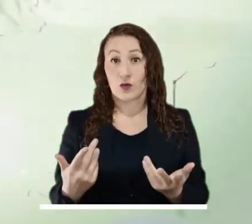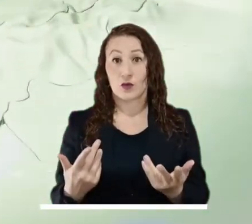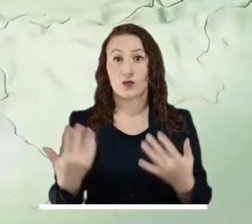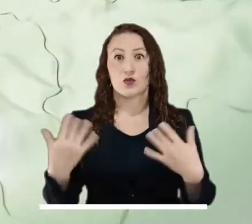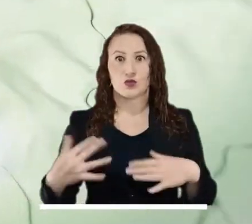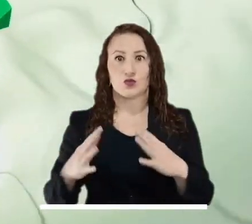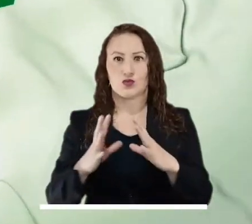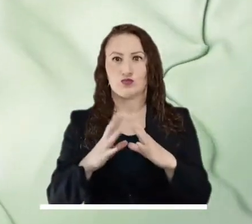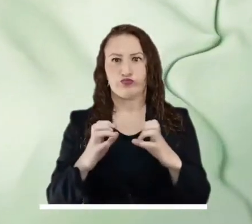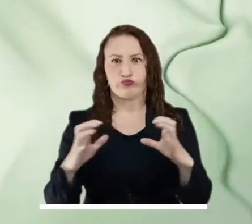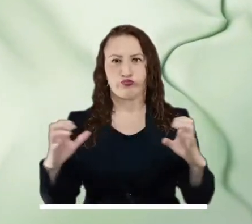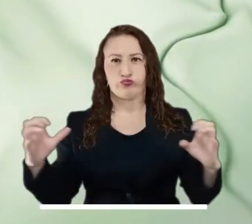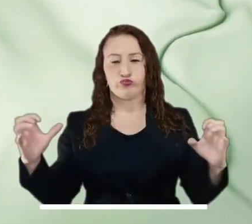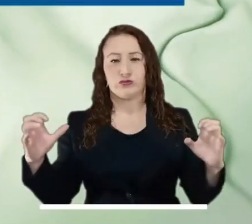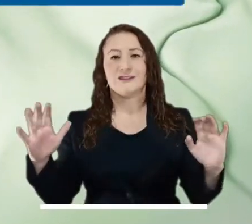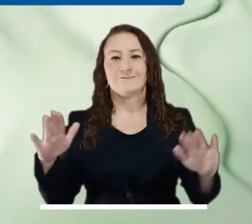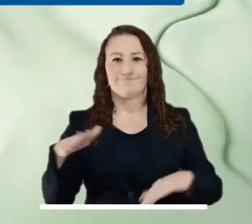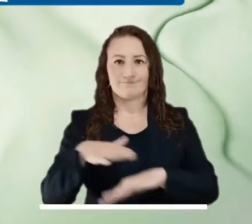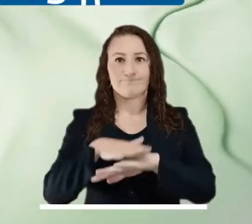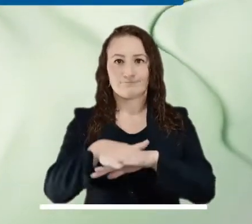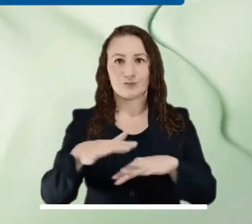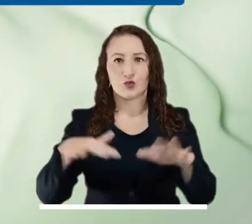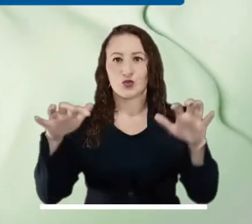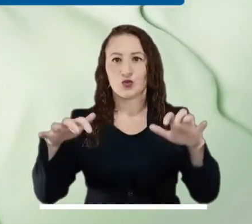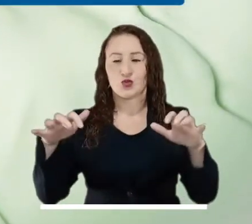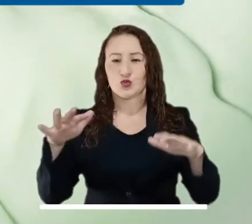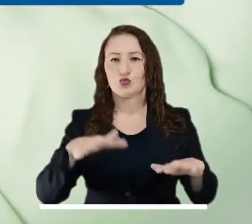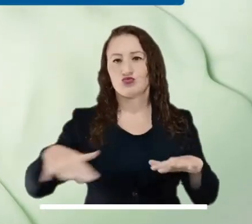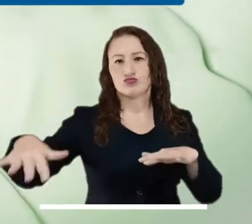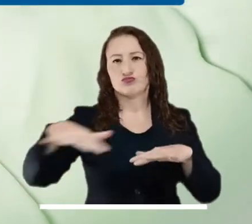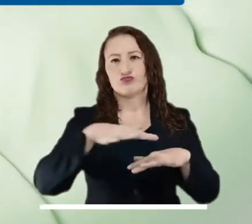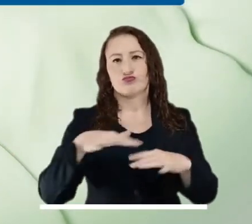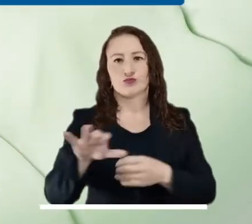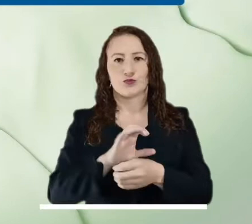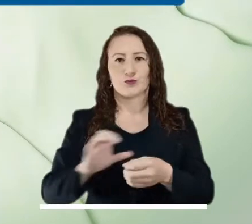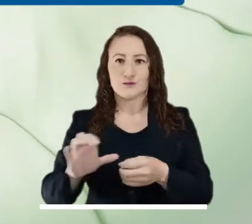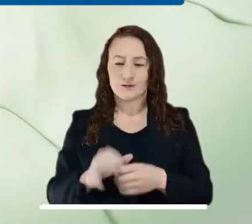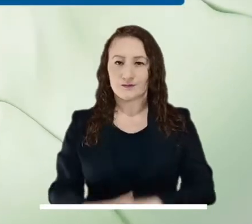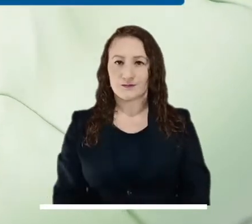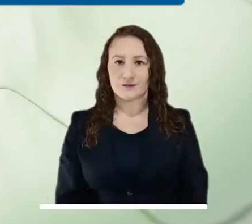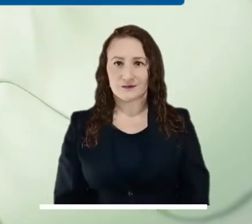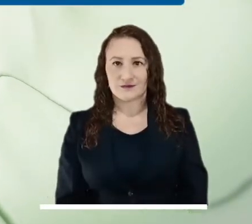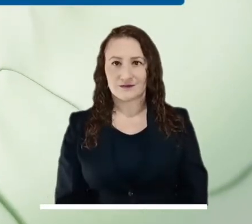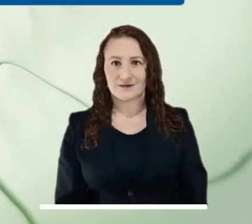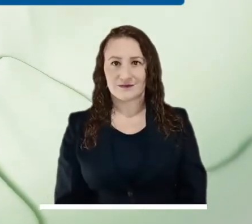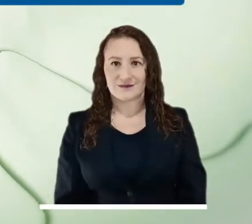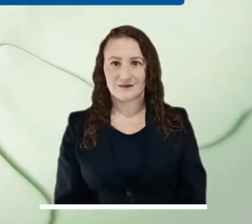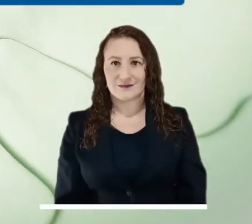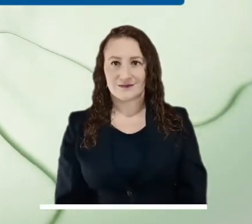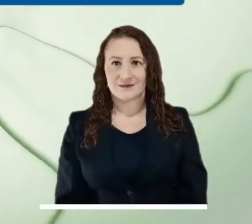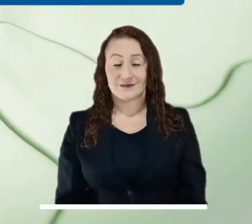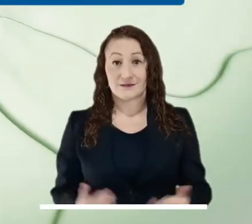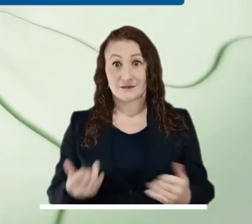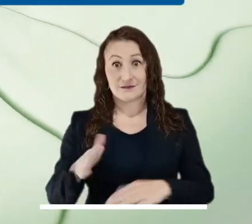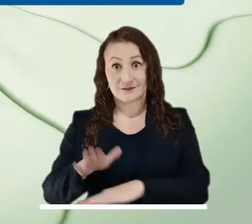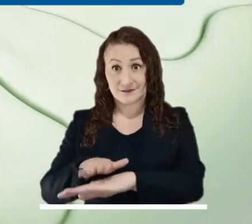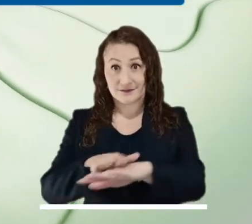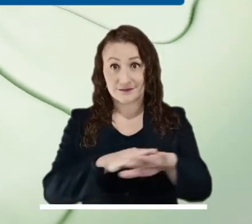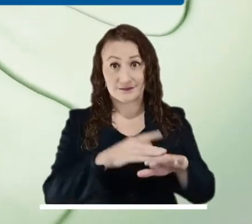En la capital se pronostica un aumento en la nubosidad de la capital, lo que podría provocar lluvias generalizadas en la ciudad.